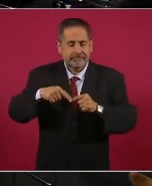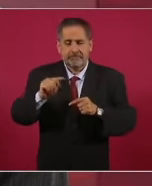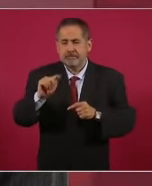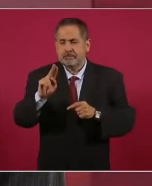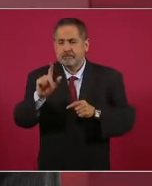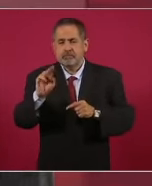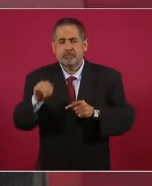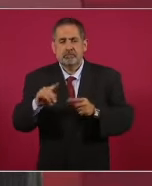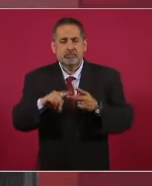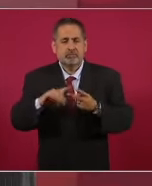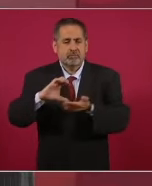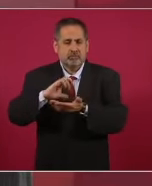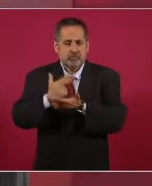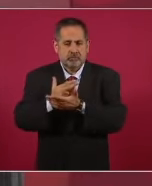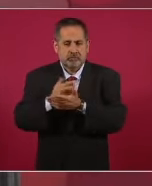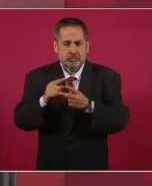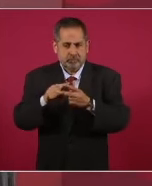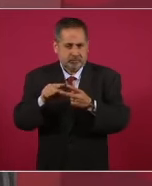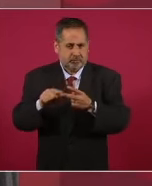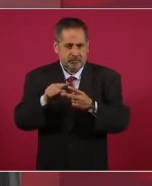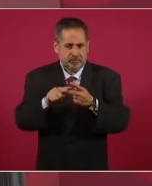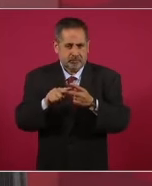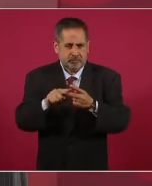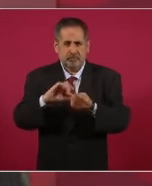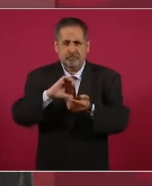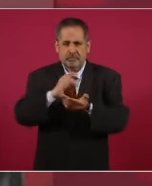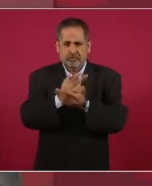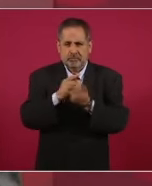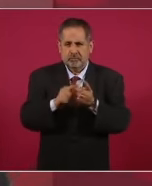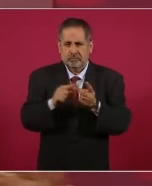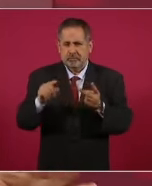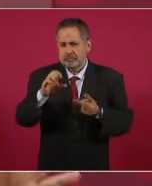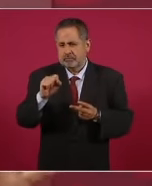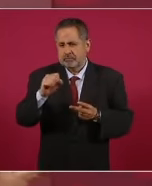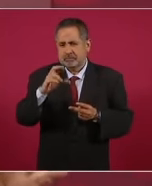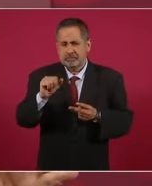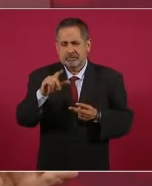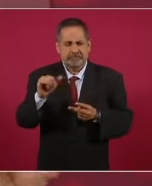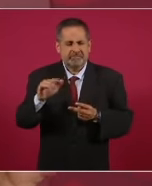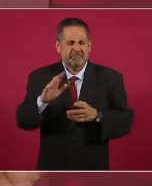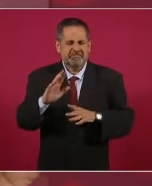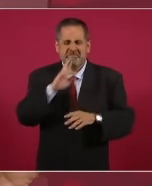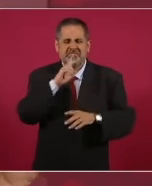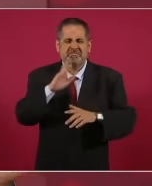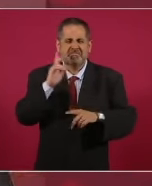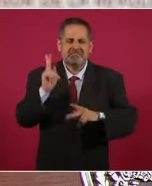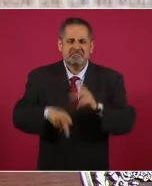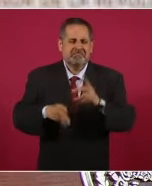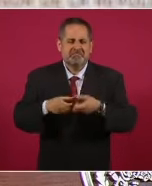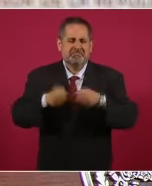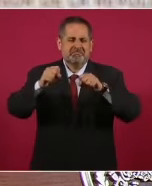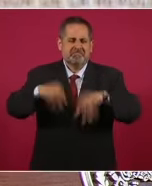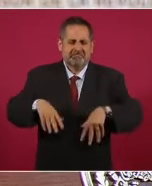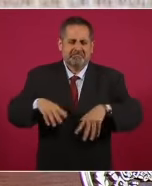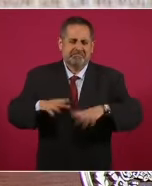Tulum, Chetumal y Chetumal, Escárcega, dejamos el proyecto,